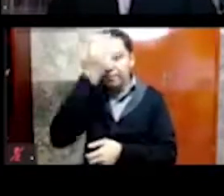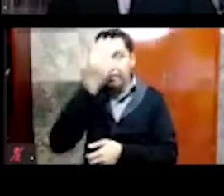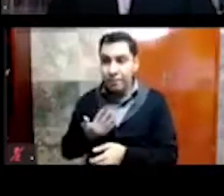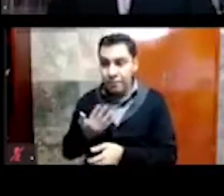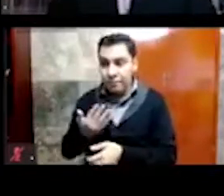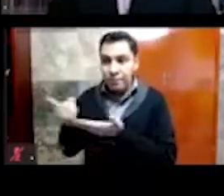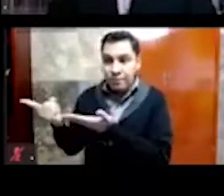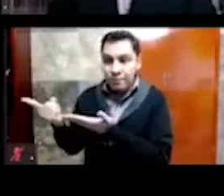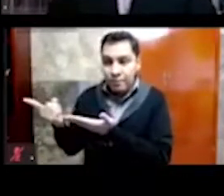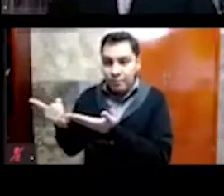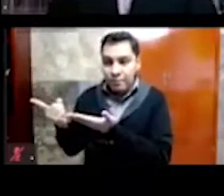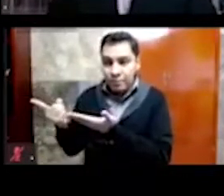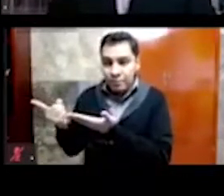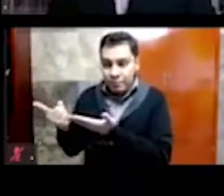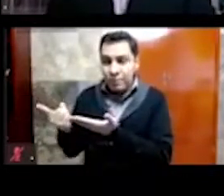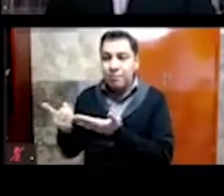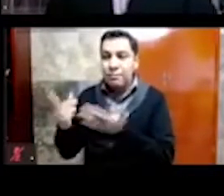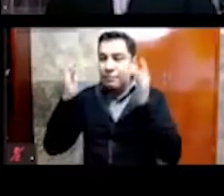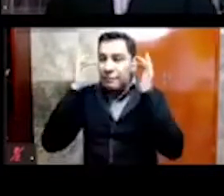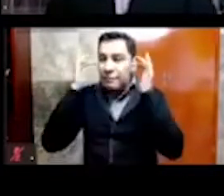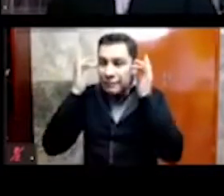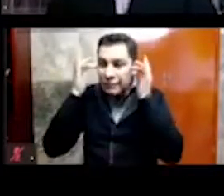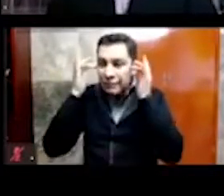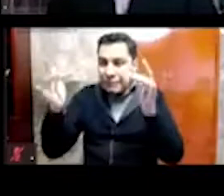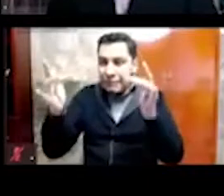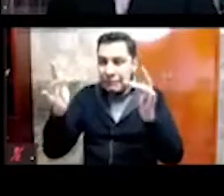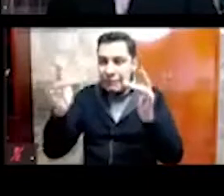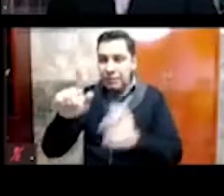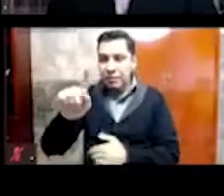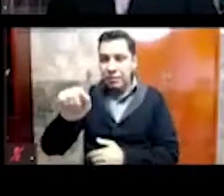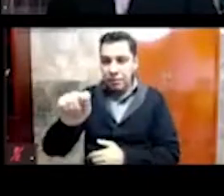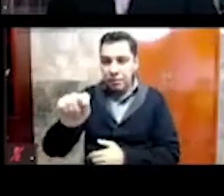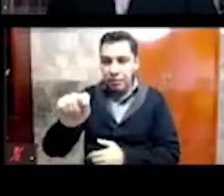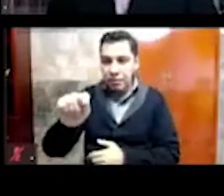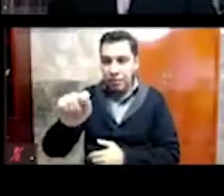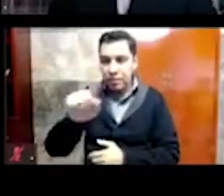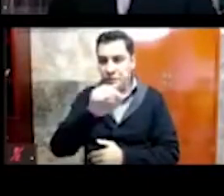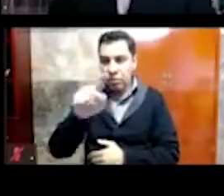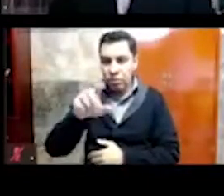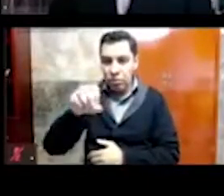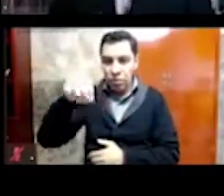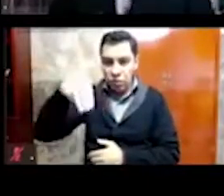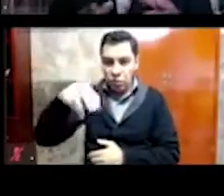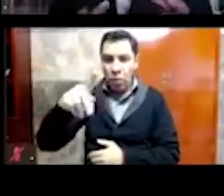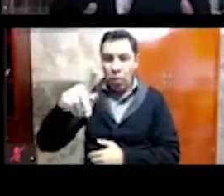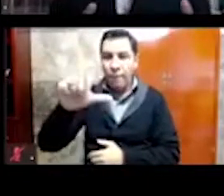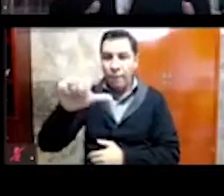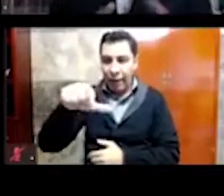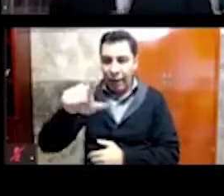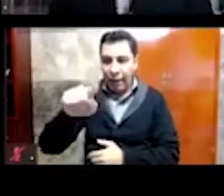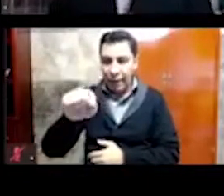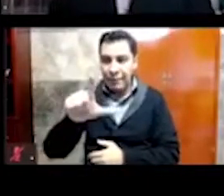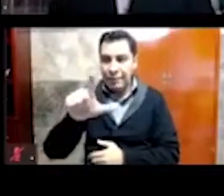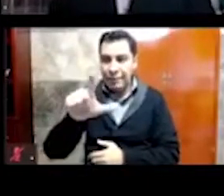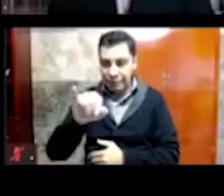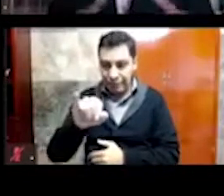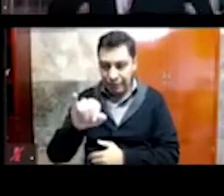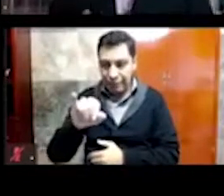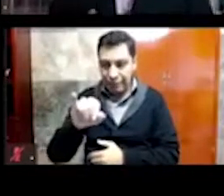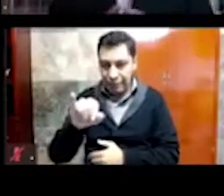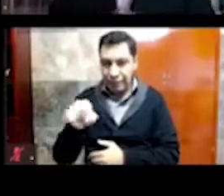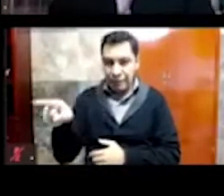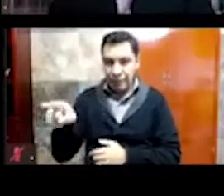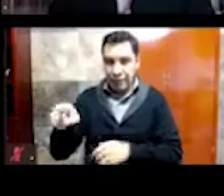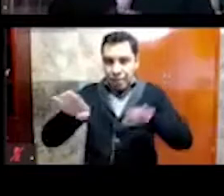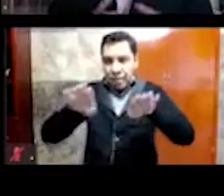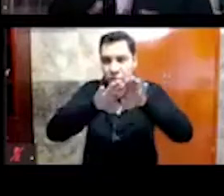lo que fue el recinto sagrado, que aparece en los primeros memoriales de Sagún, y que, tenemos lo que es la plataforma que